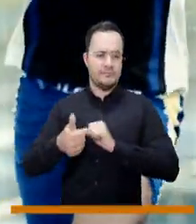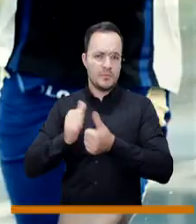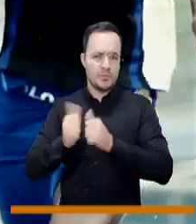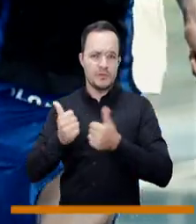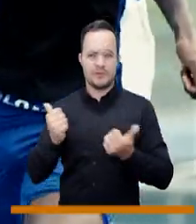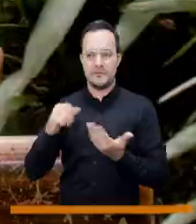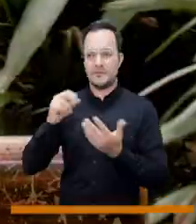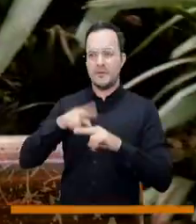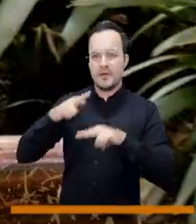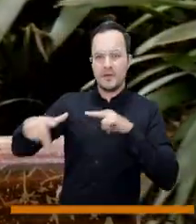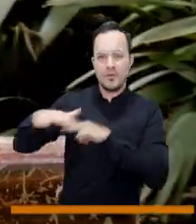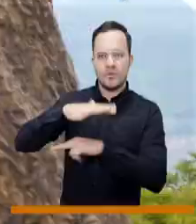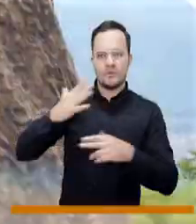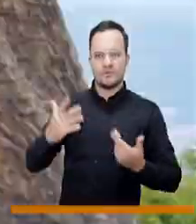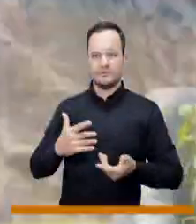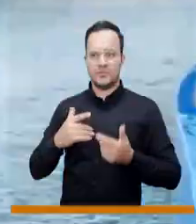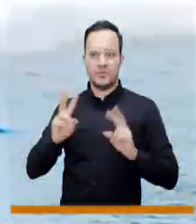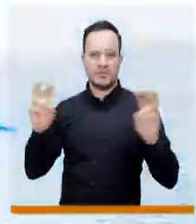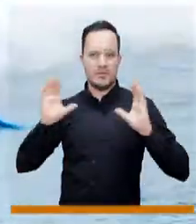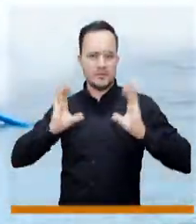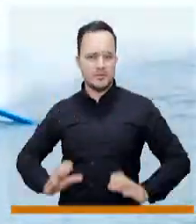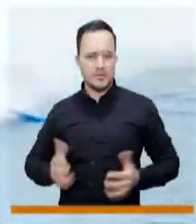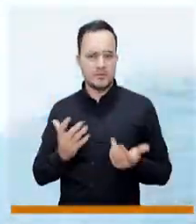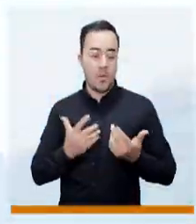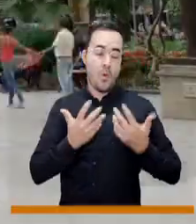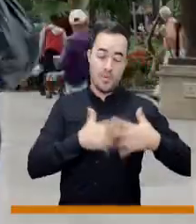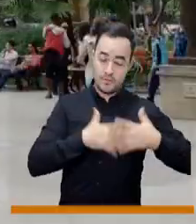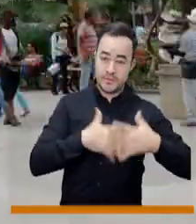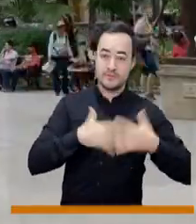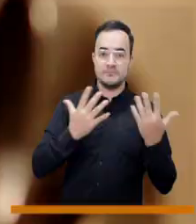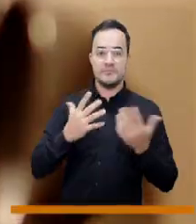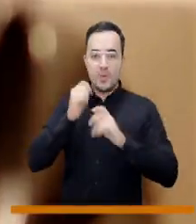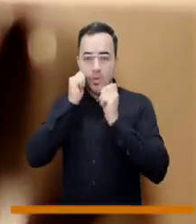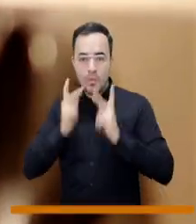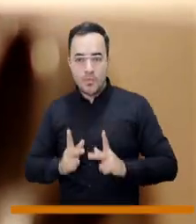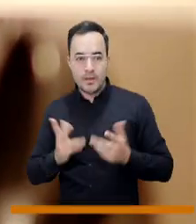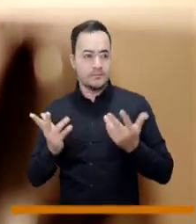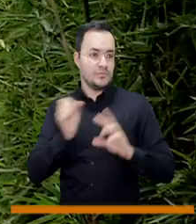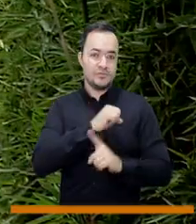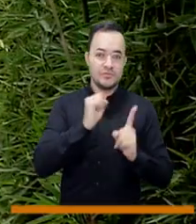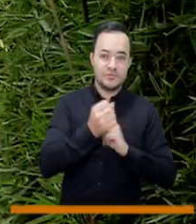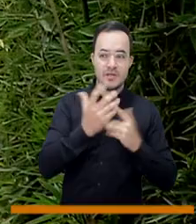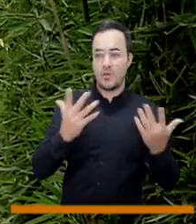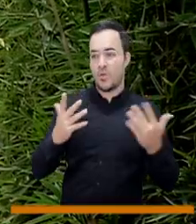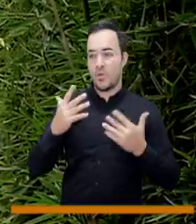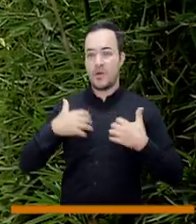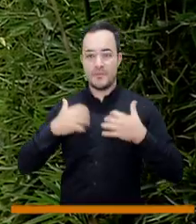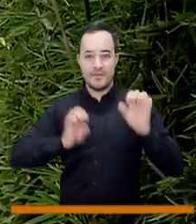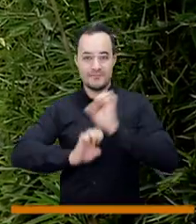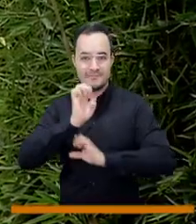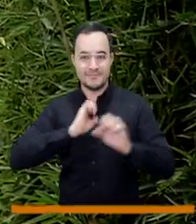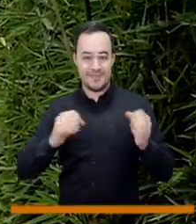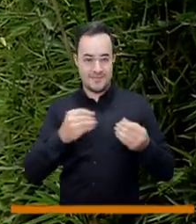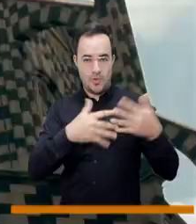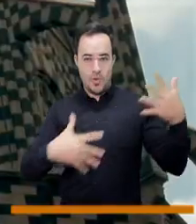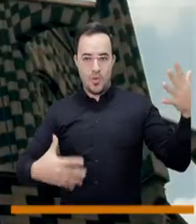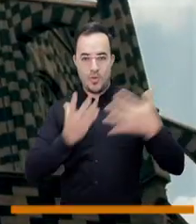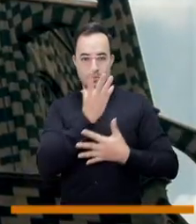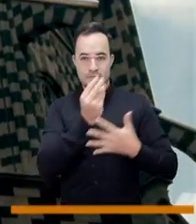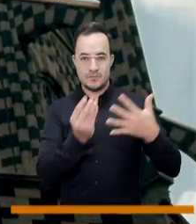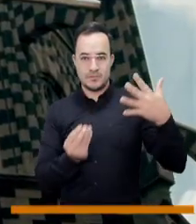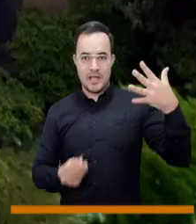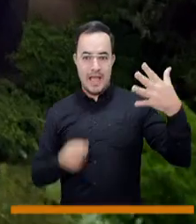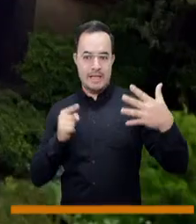deportivo, ecológico y cívico así como la empresarial, humano y social y defensor de animales se convierten